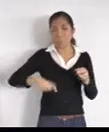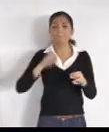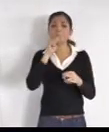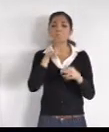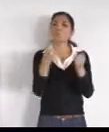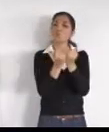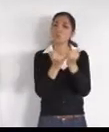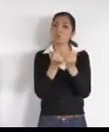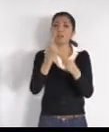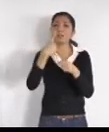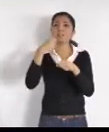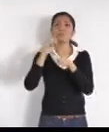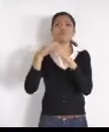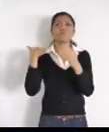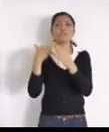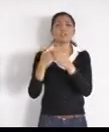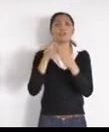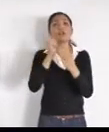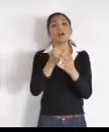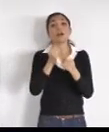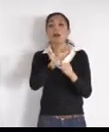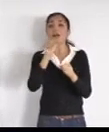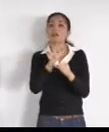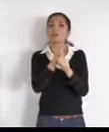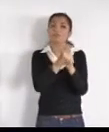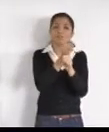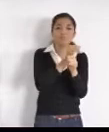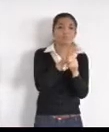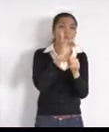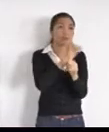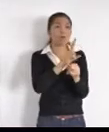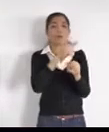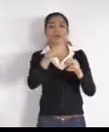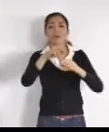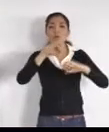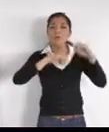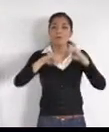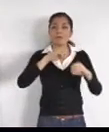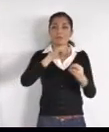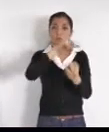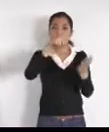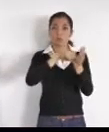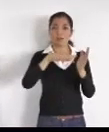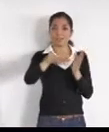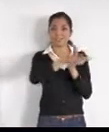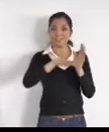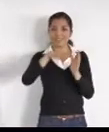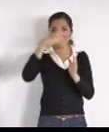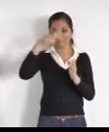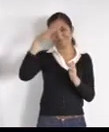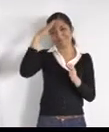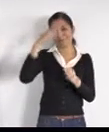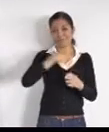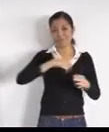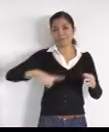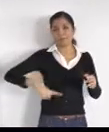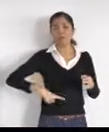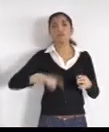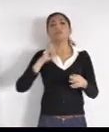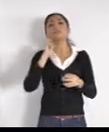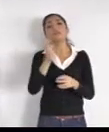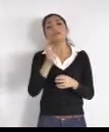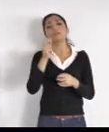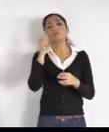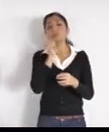la cabecera municipal. Les recuerdo que esta obra va desde resolver todos los problemas de drenaje, tanto